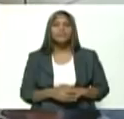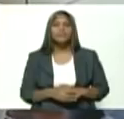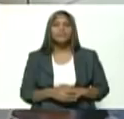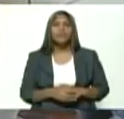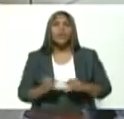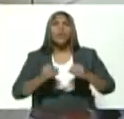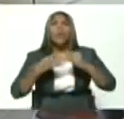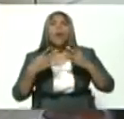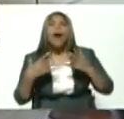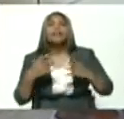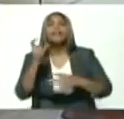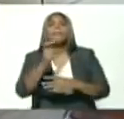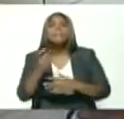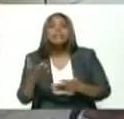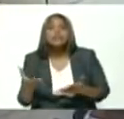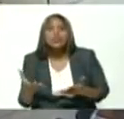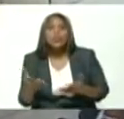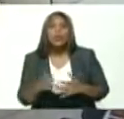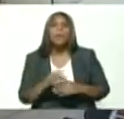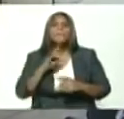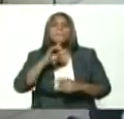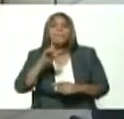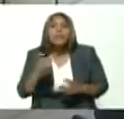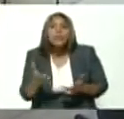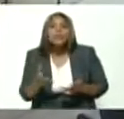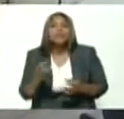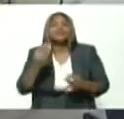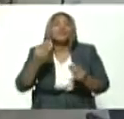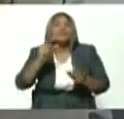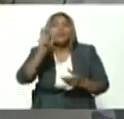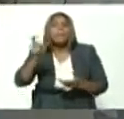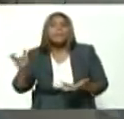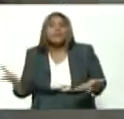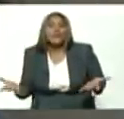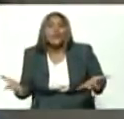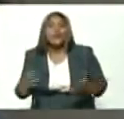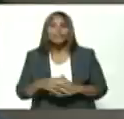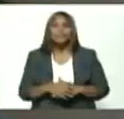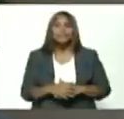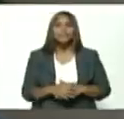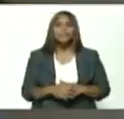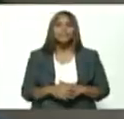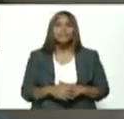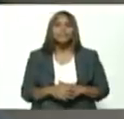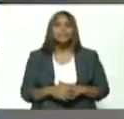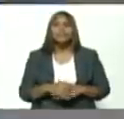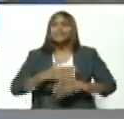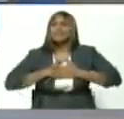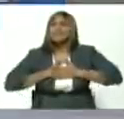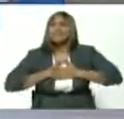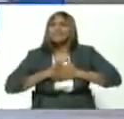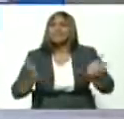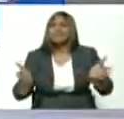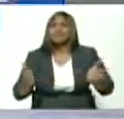¿Cuánta gente, compañeros y compañeras? ¿Cuánta? ¿Están dispuestas